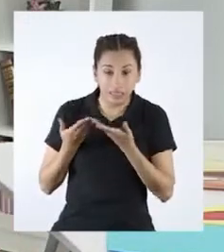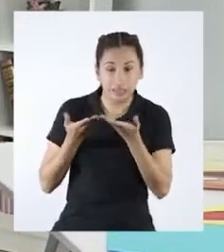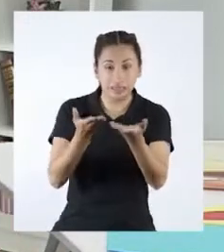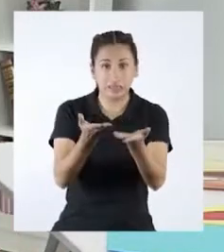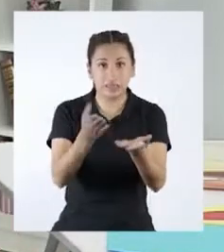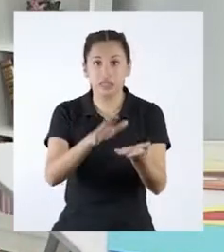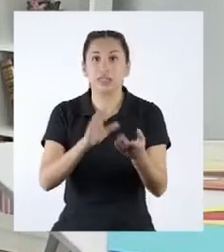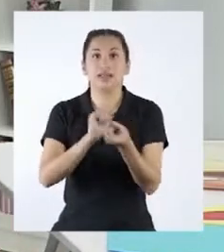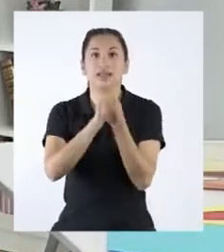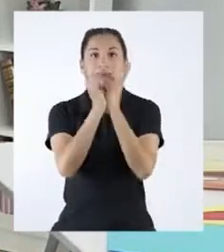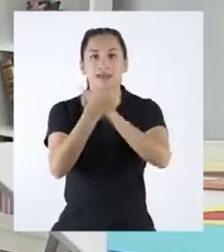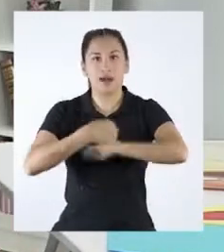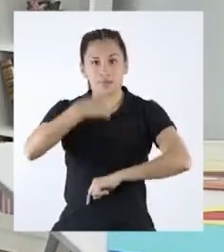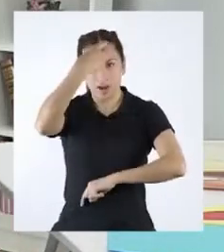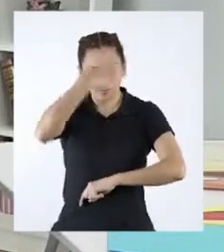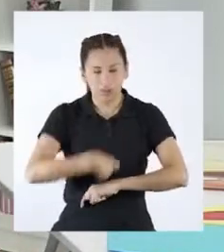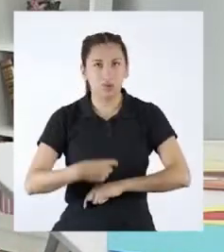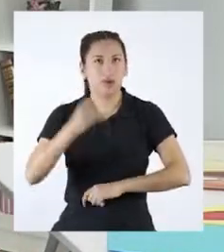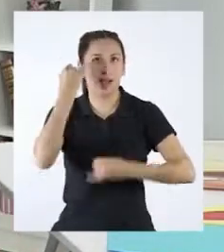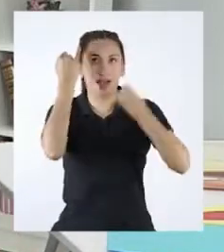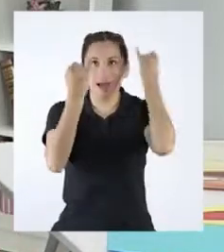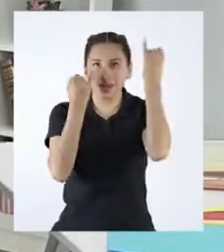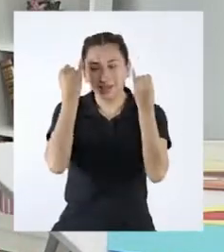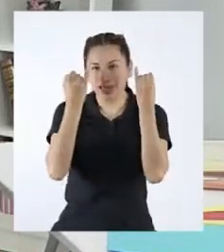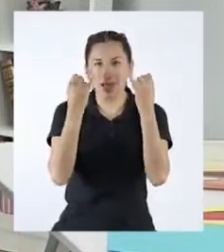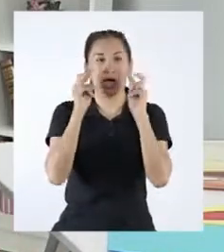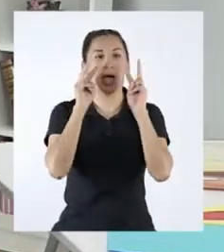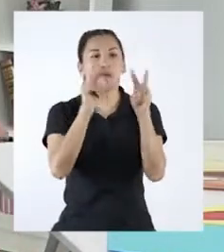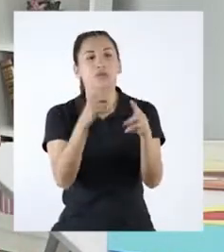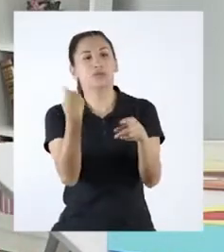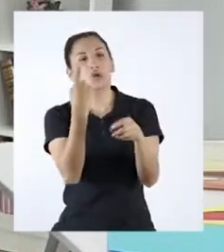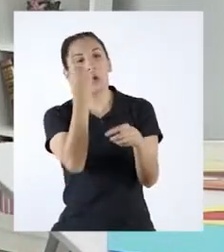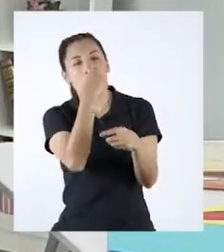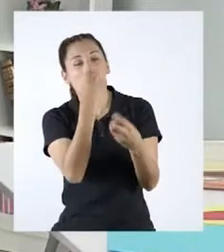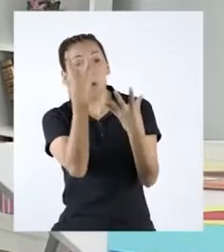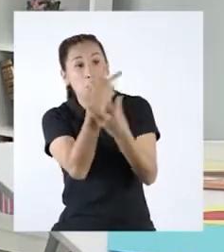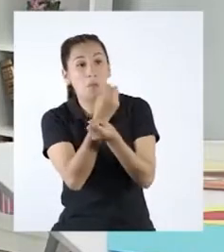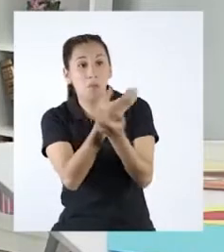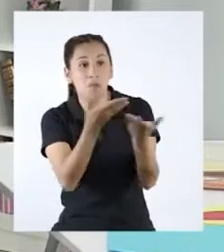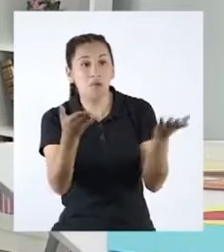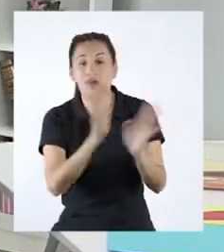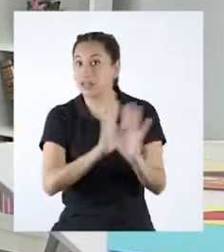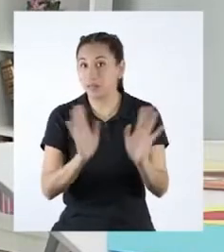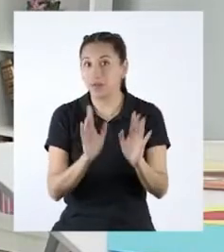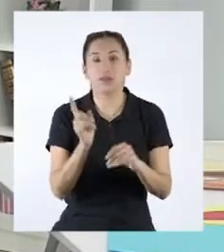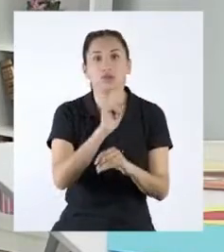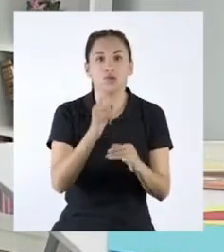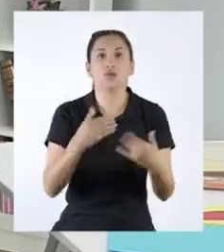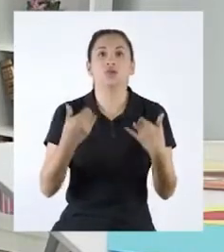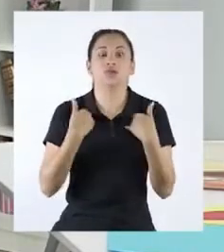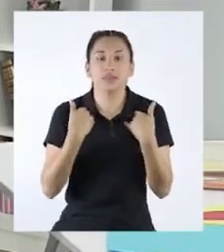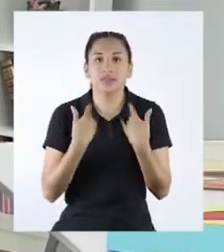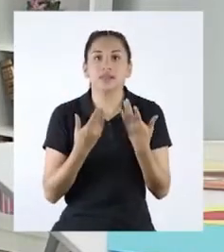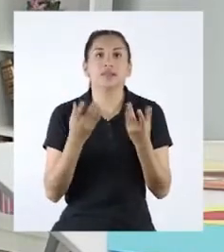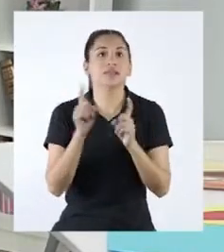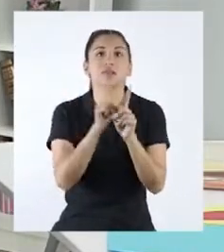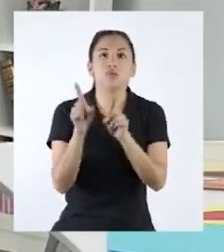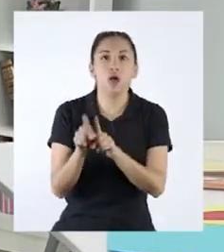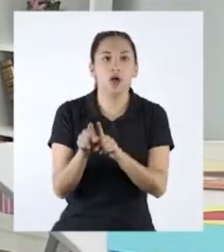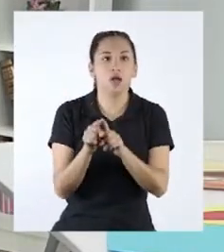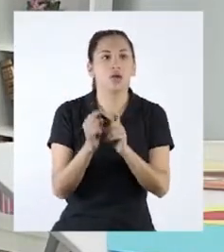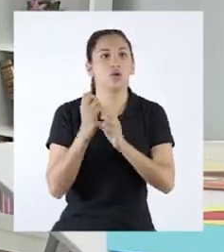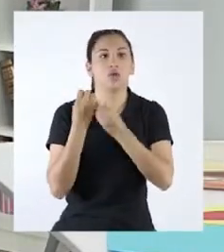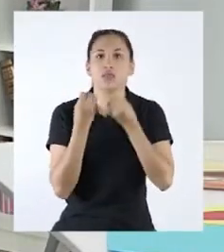ellos. Cambiar nuestros conceptos y dejar de ver la naturaleza solo como una fuente de recursos que podemos explotar,